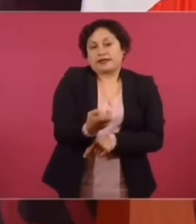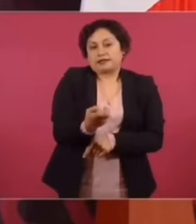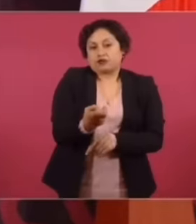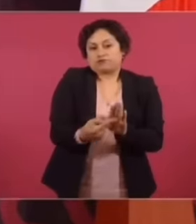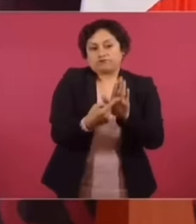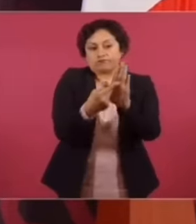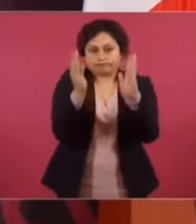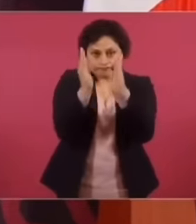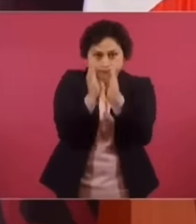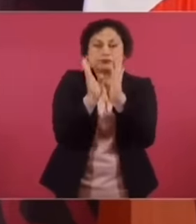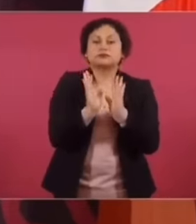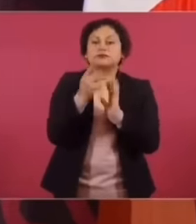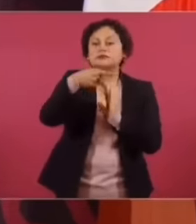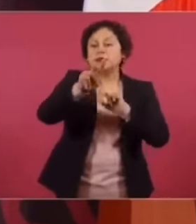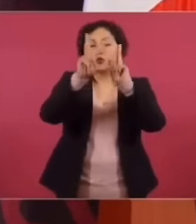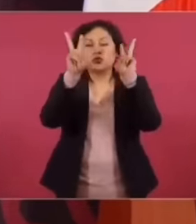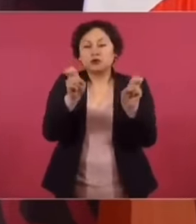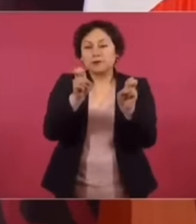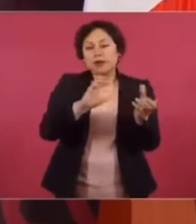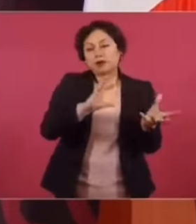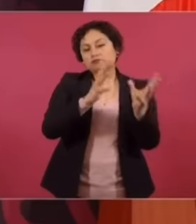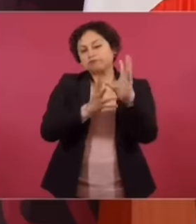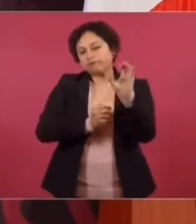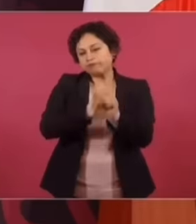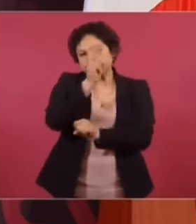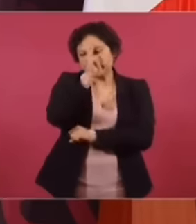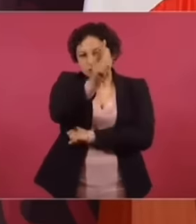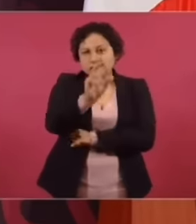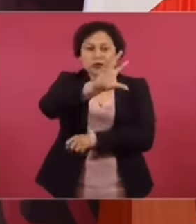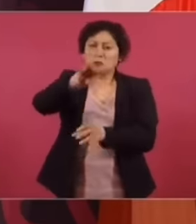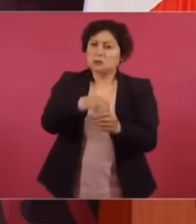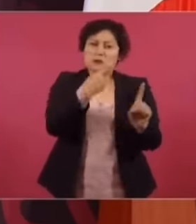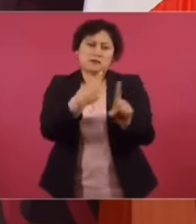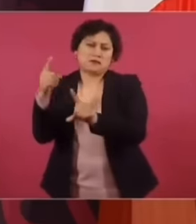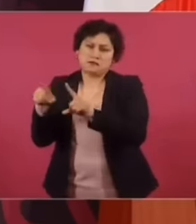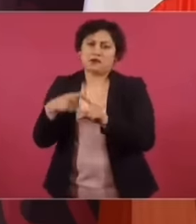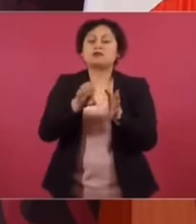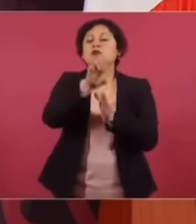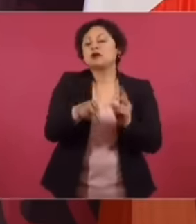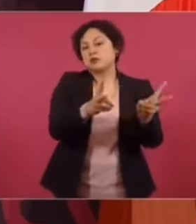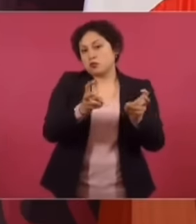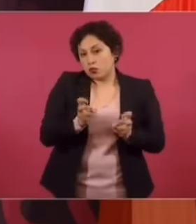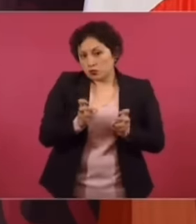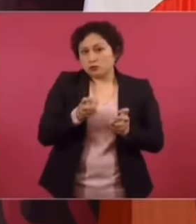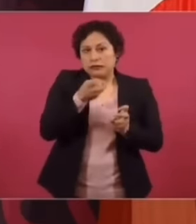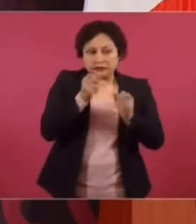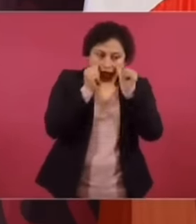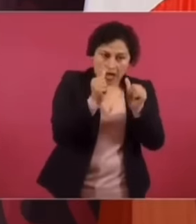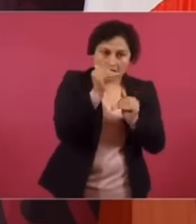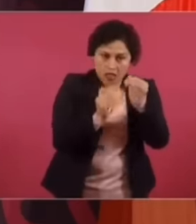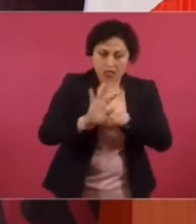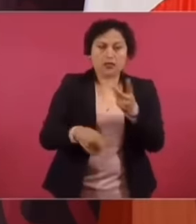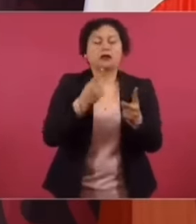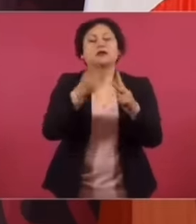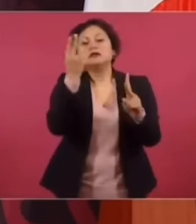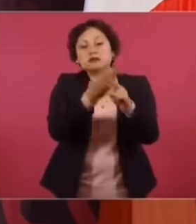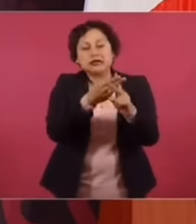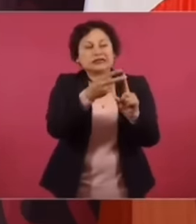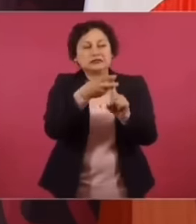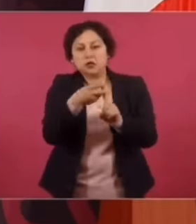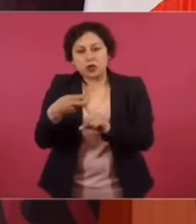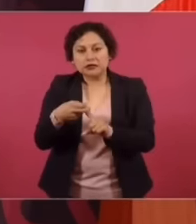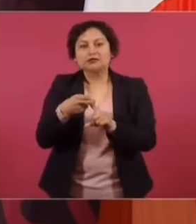esta es una parte. La violencia tiene que ver con robos, en eso hemos avanzado. Secuestros, hemos avanzado.